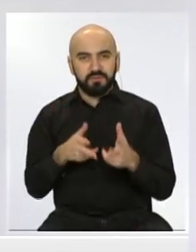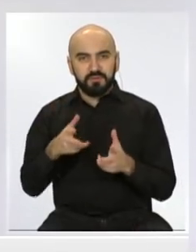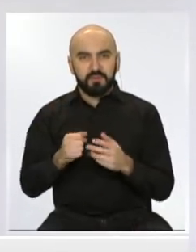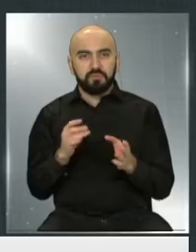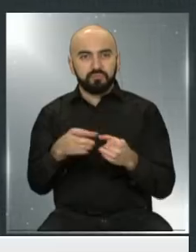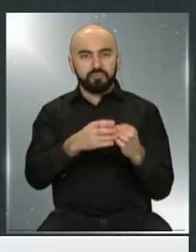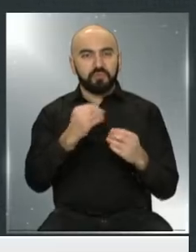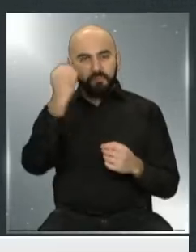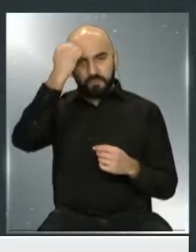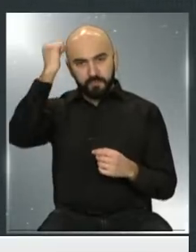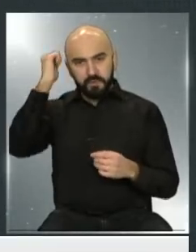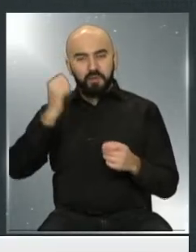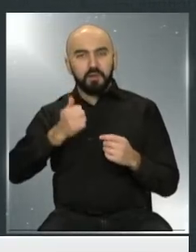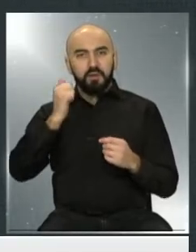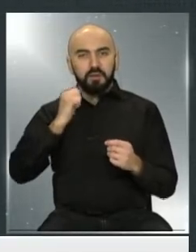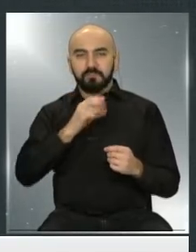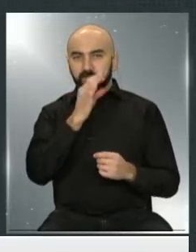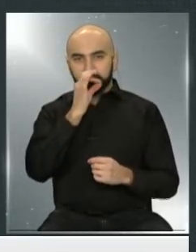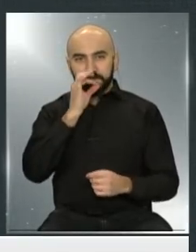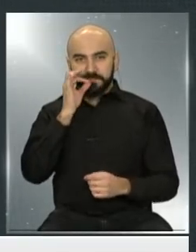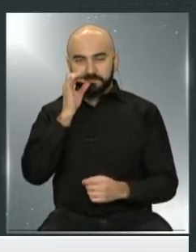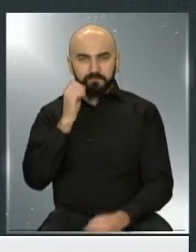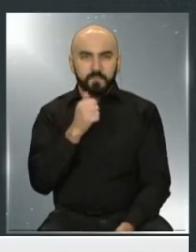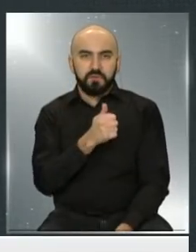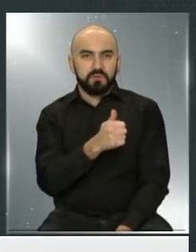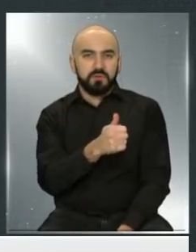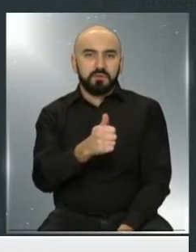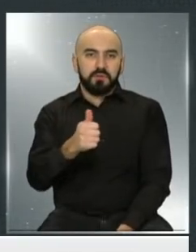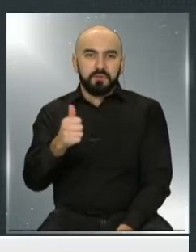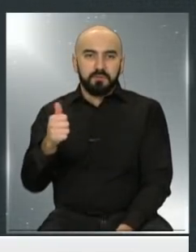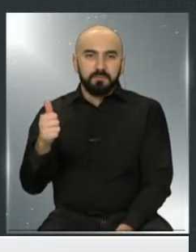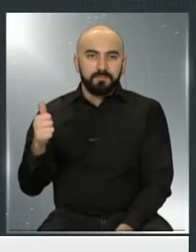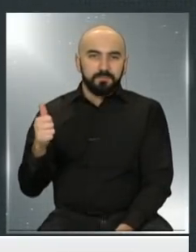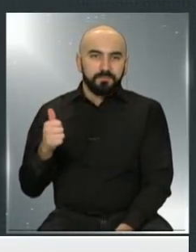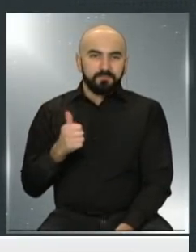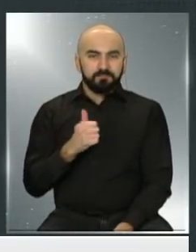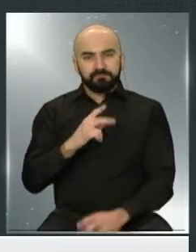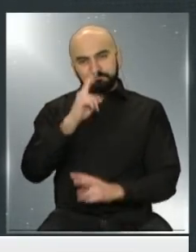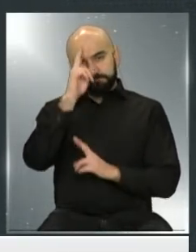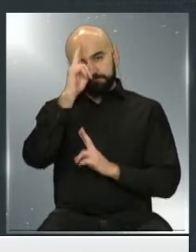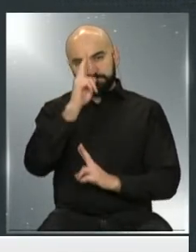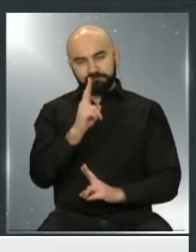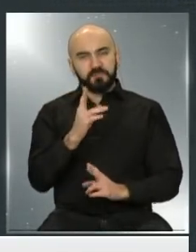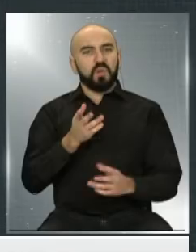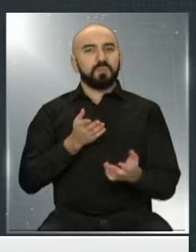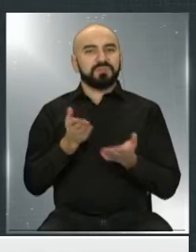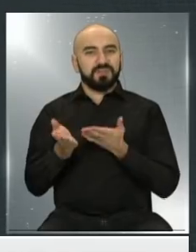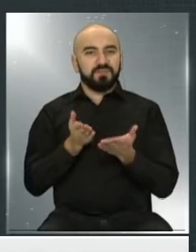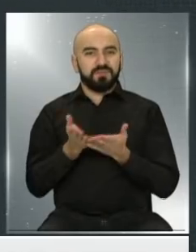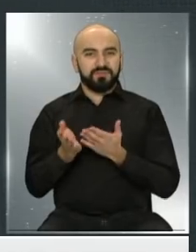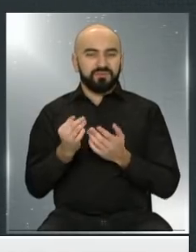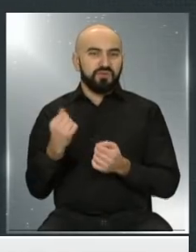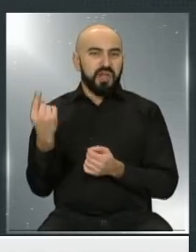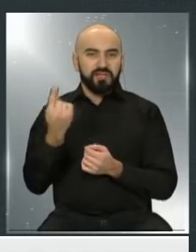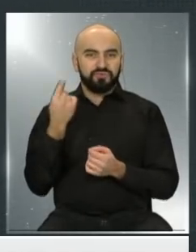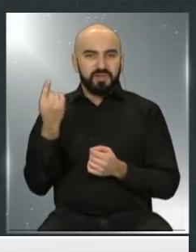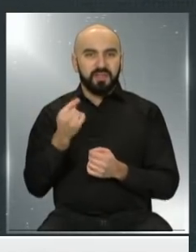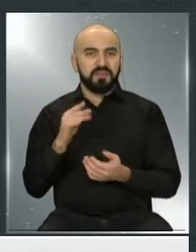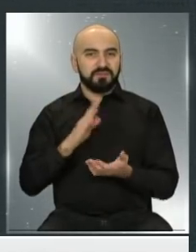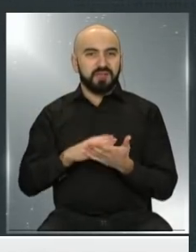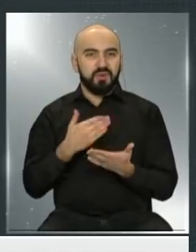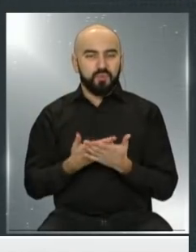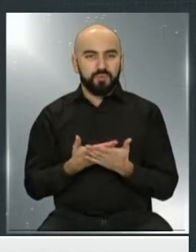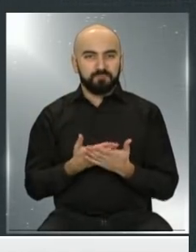anoche silencio en todo el Reino Unido para poder rendir homenaje al Servicio Nacional de Salud y a otros